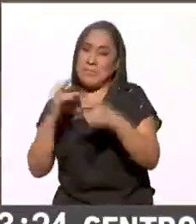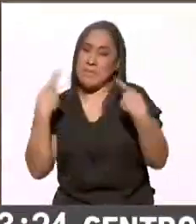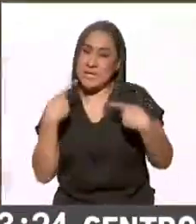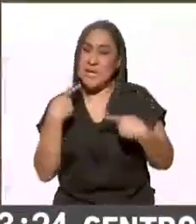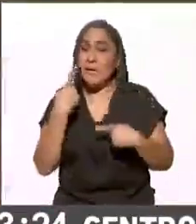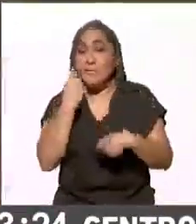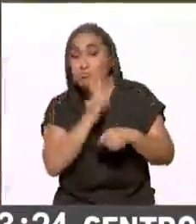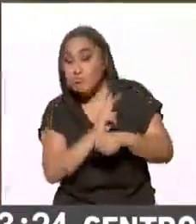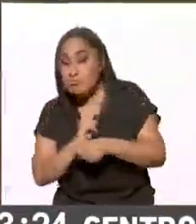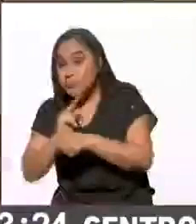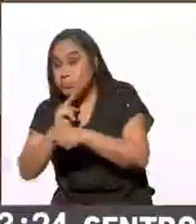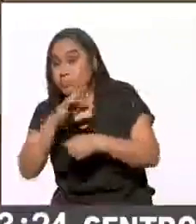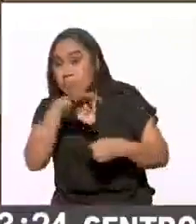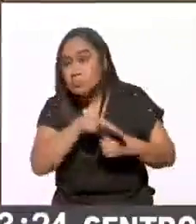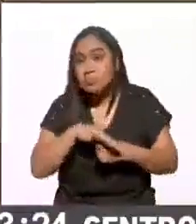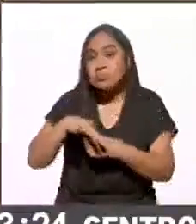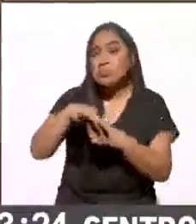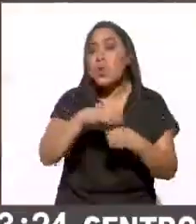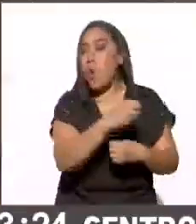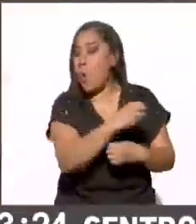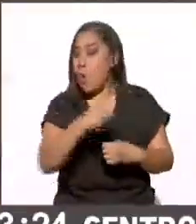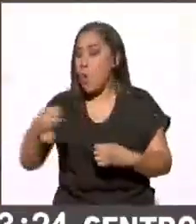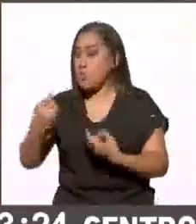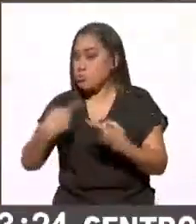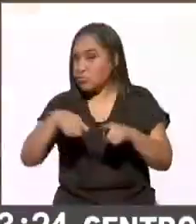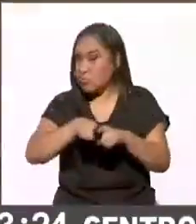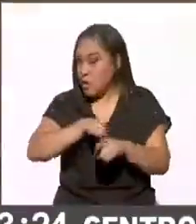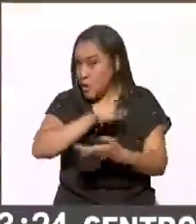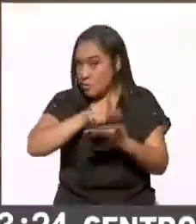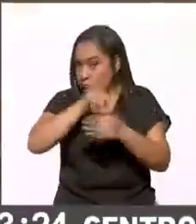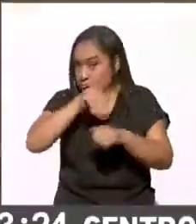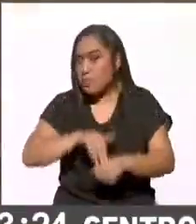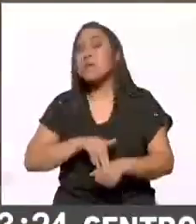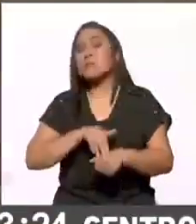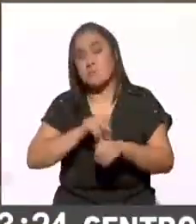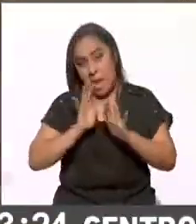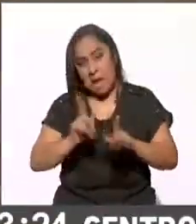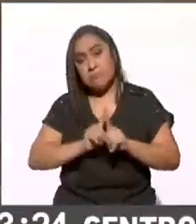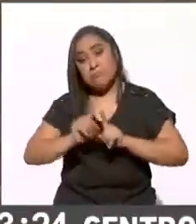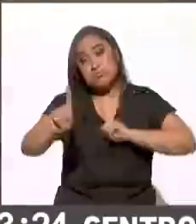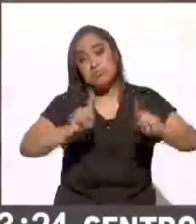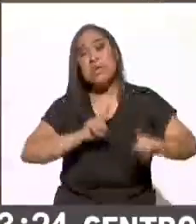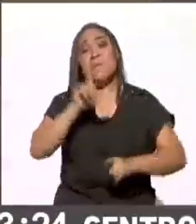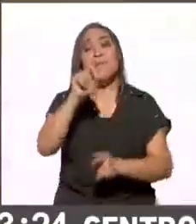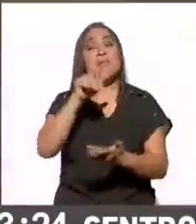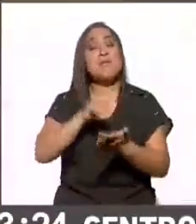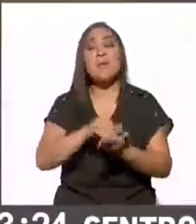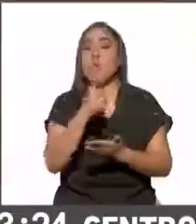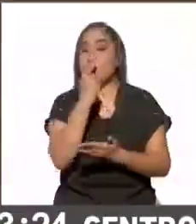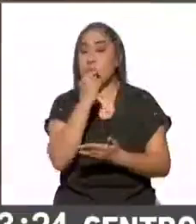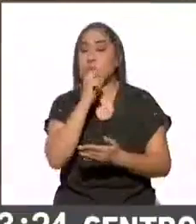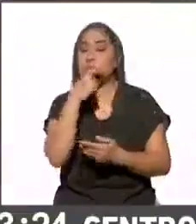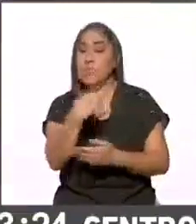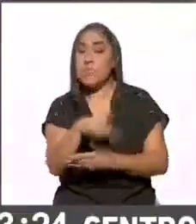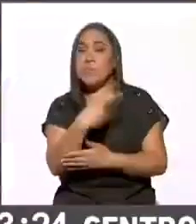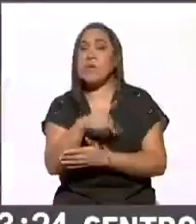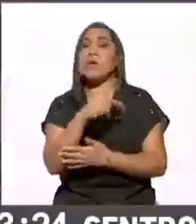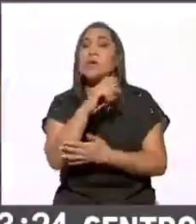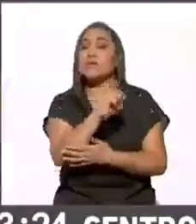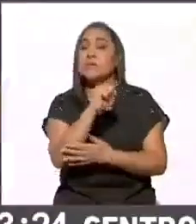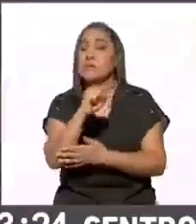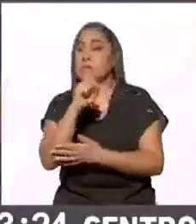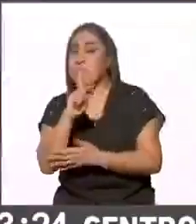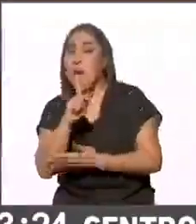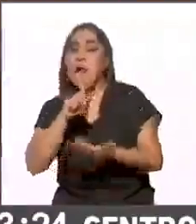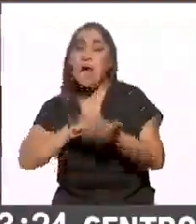que los comicios se realizaran con orden y legalidad, añadió, se desplegaron más de 20 mil elementos de seguridad pública en 13 mil